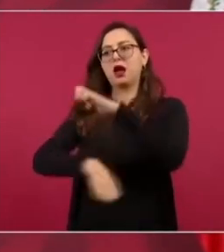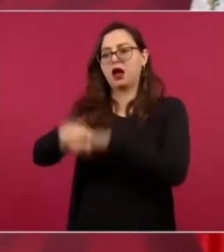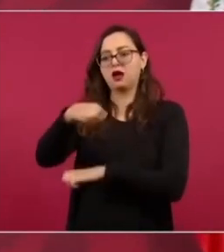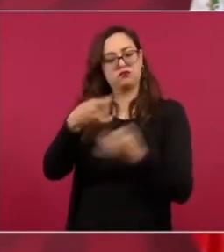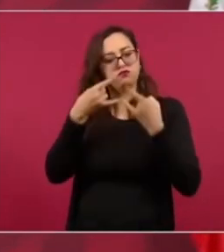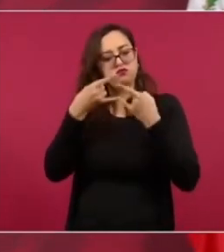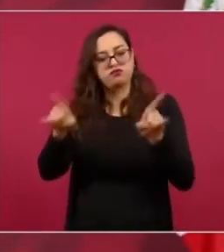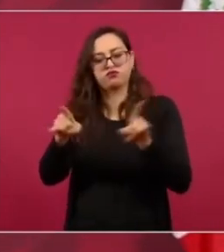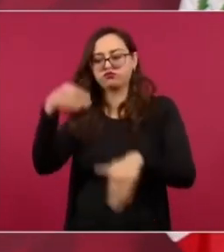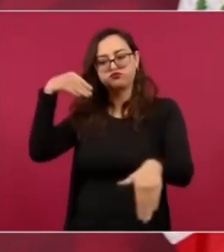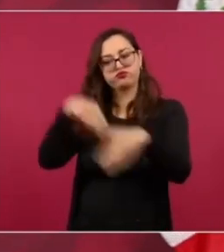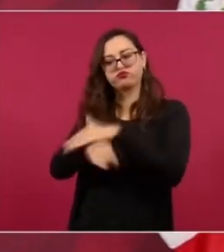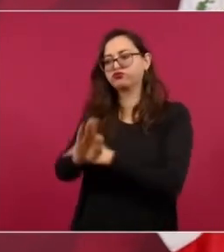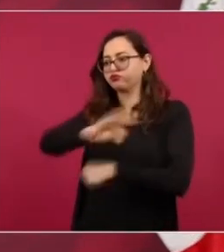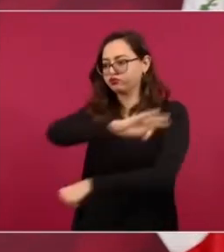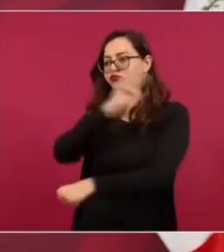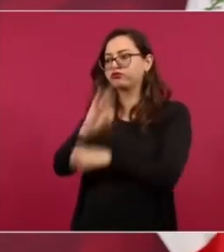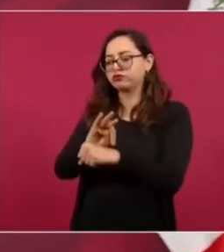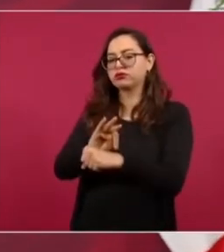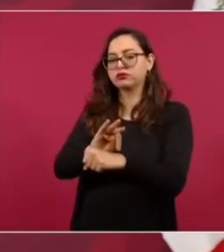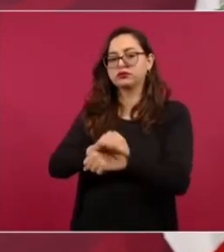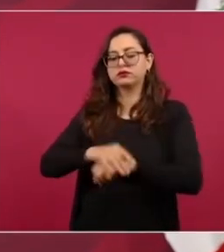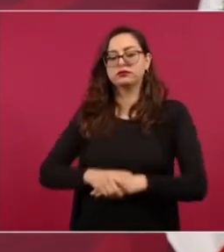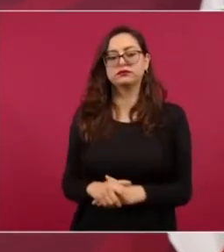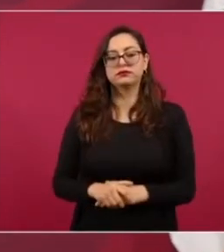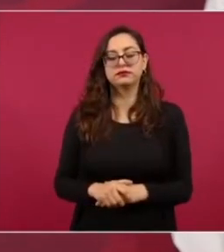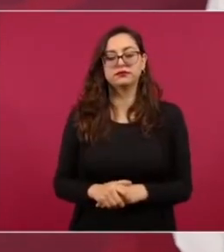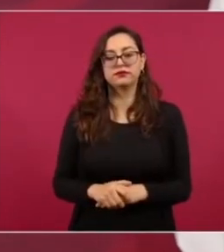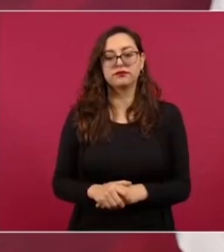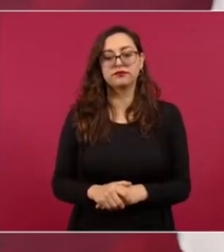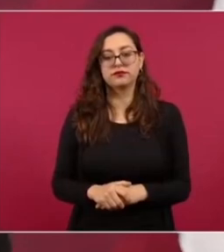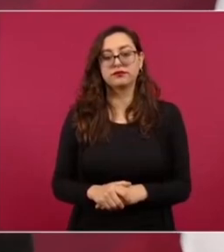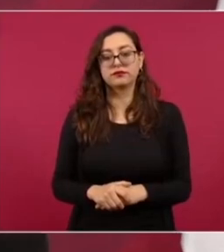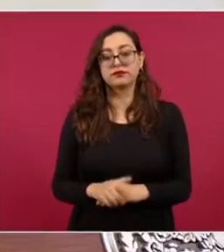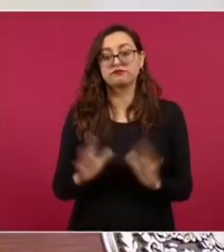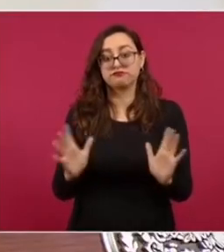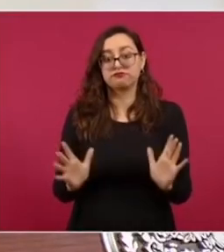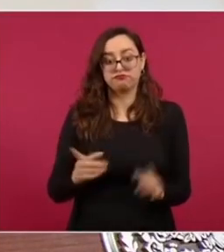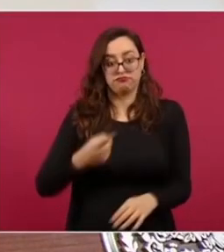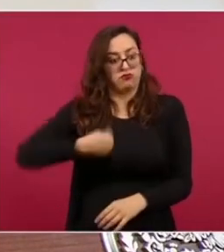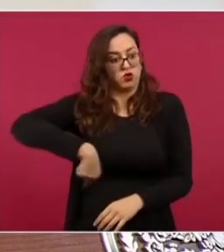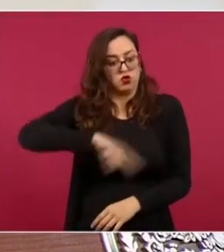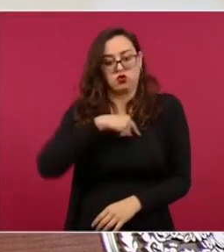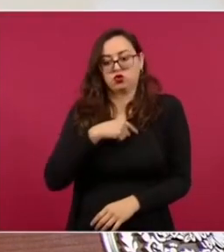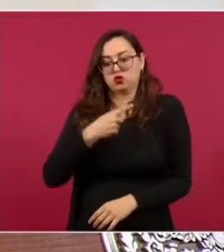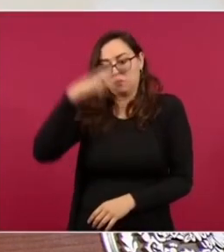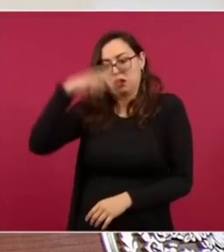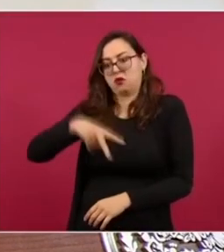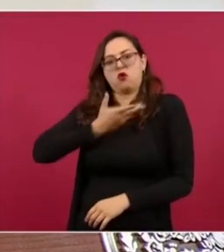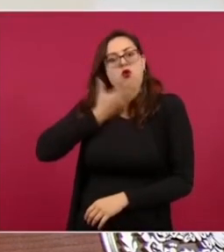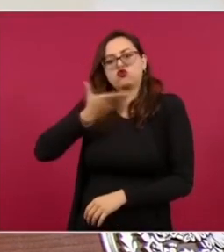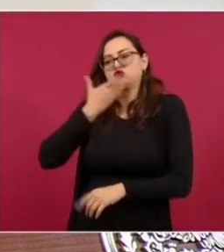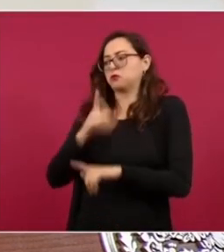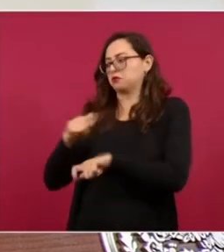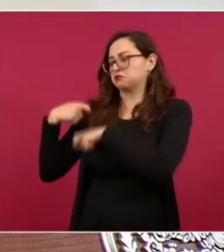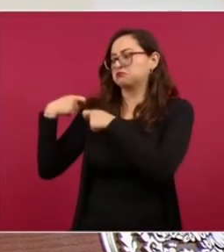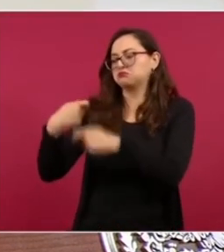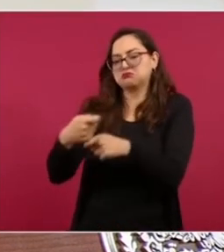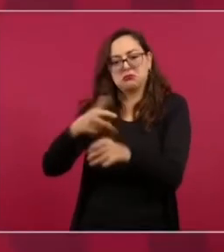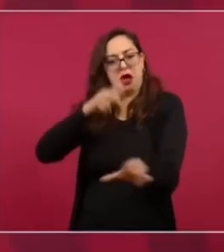abriera la puerta de la embajada con apego a nuestra tradición de asilo